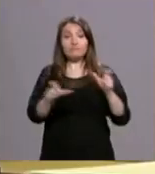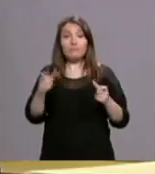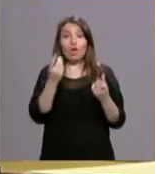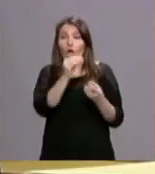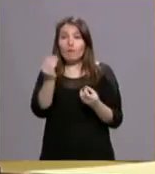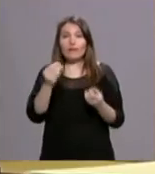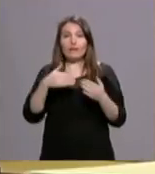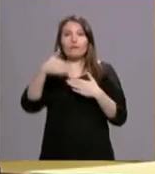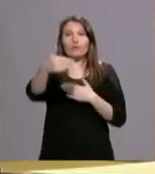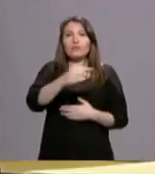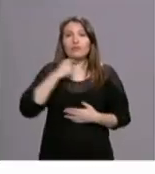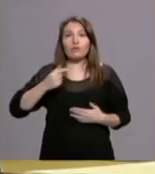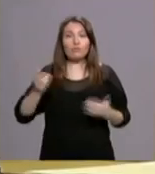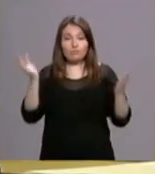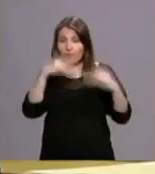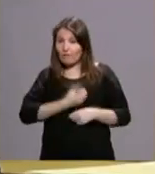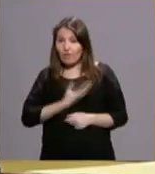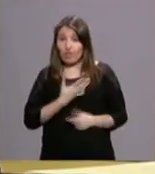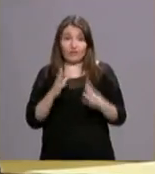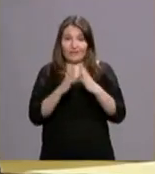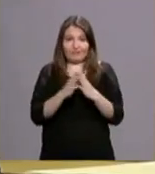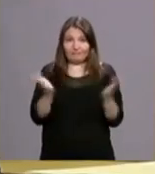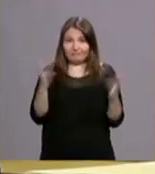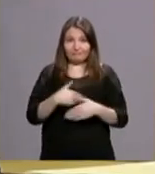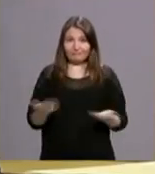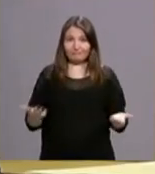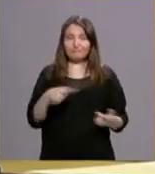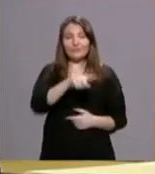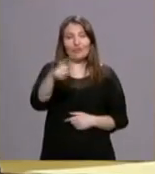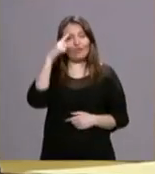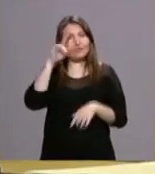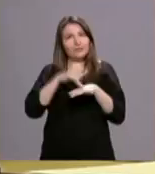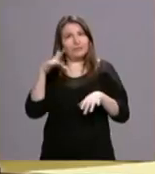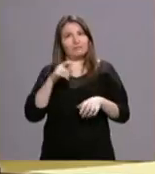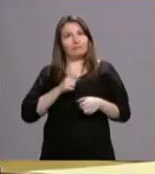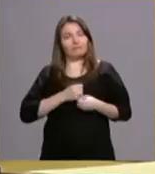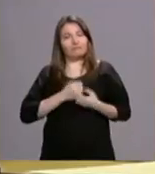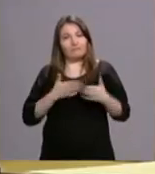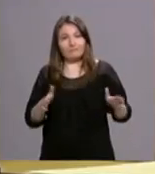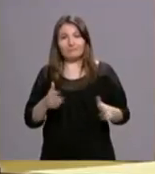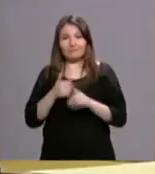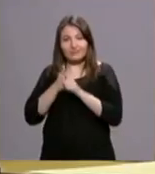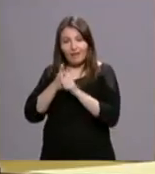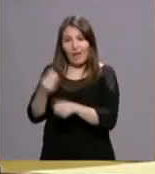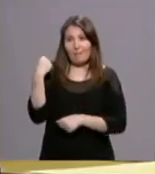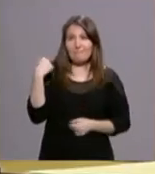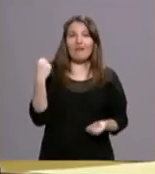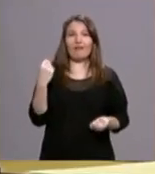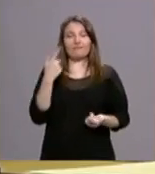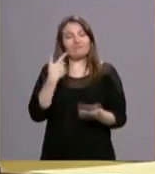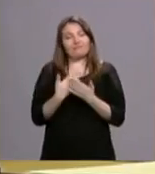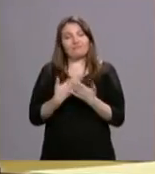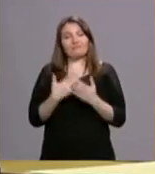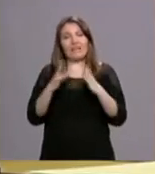iglesia. No hay iglesia. Vuestra sensibilidad manifiesta la necesidad de la iglesia, de las